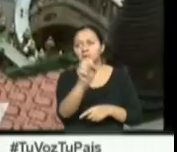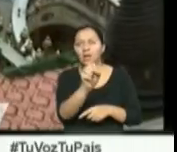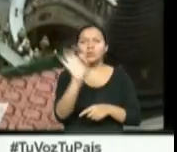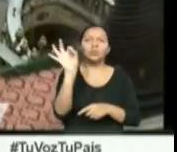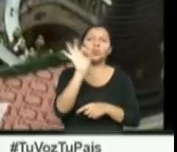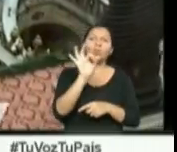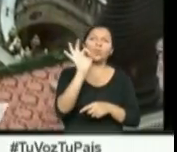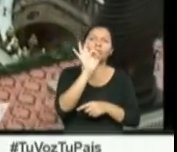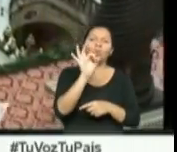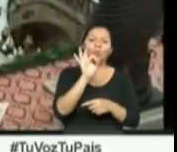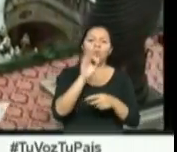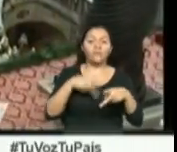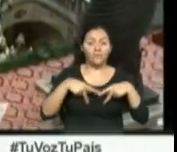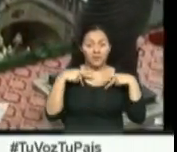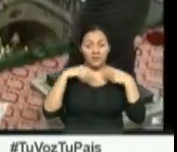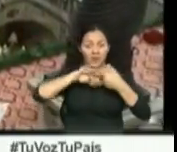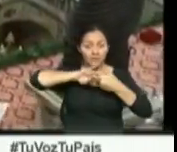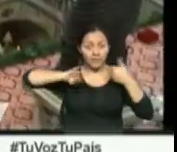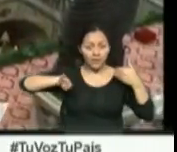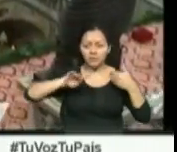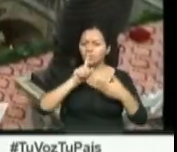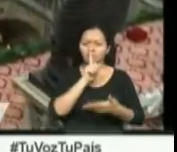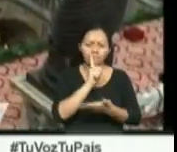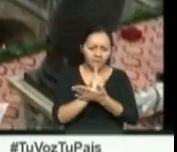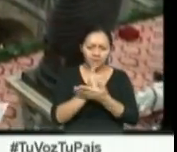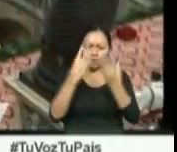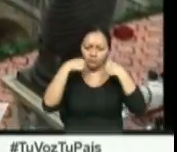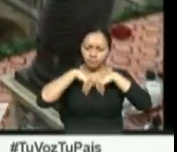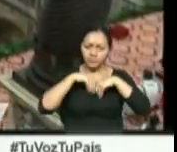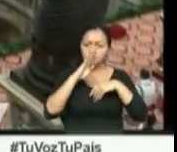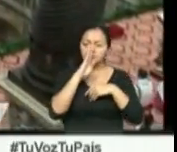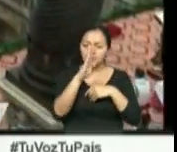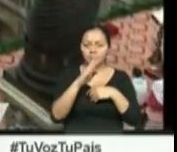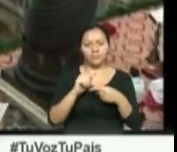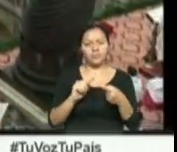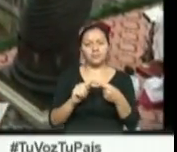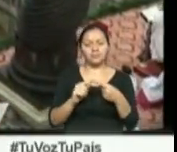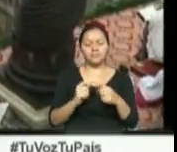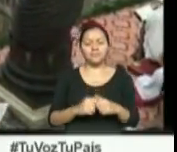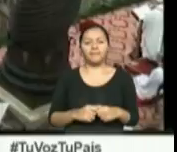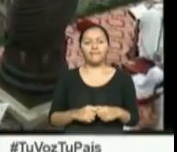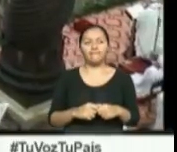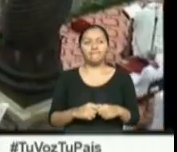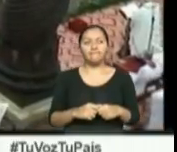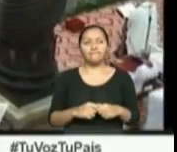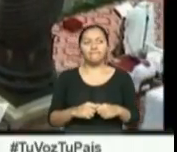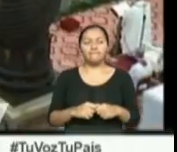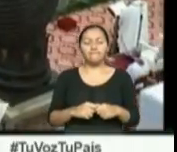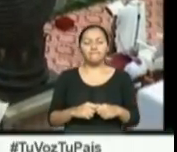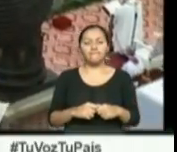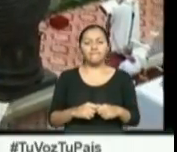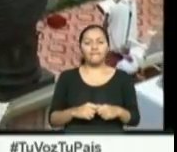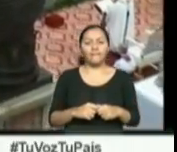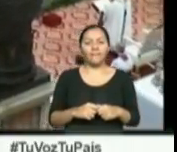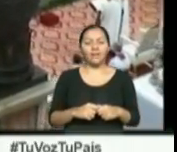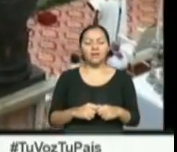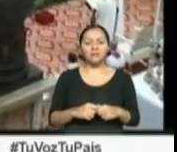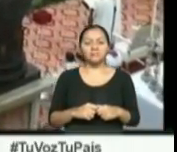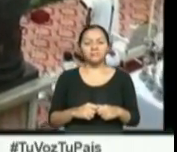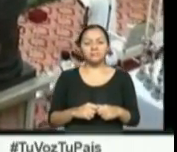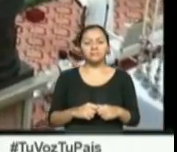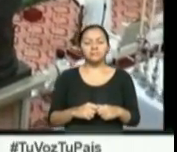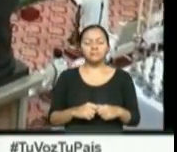que no se aplique a la vida cotidiana de las personas, dijo el pontífice. Dijo él que no se encarnan no